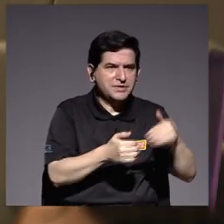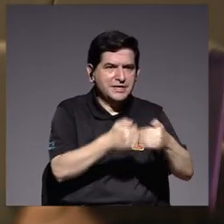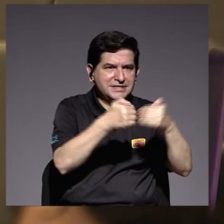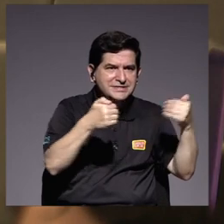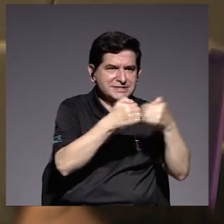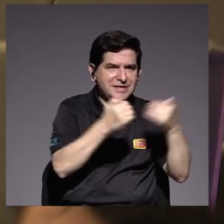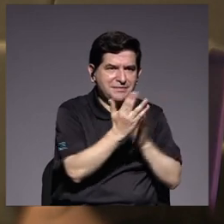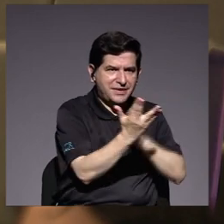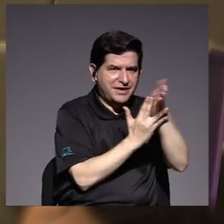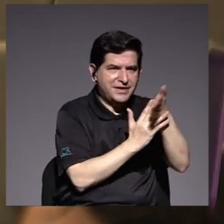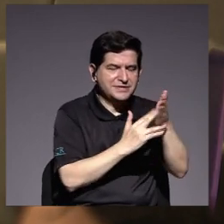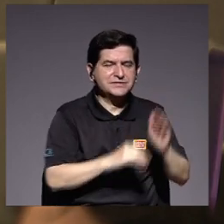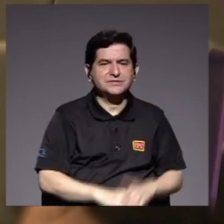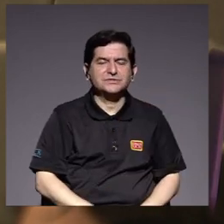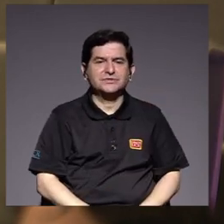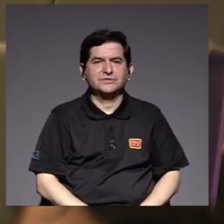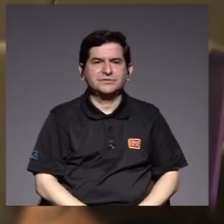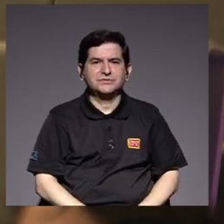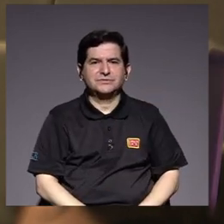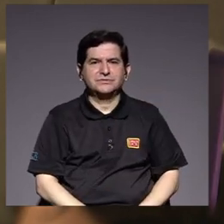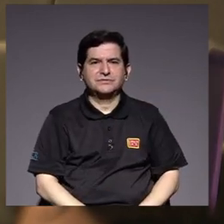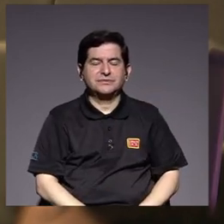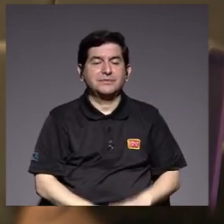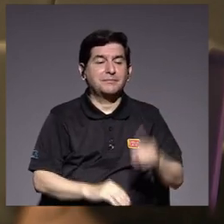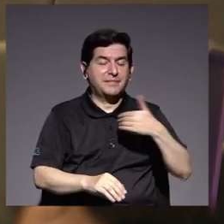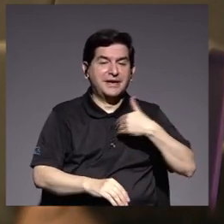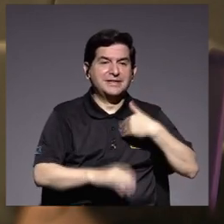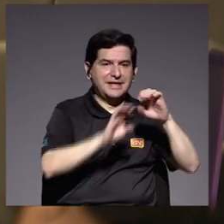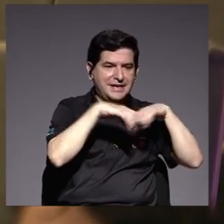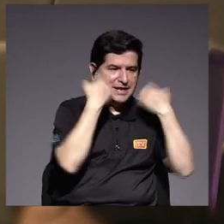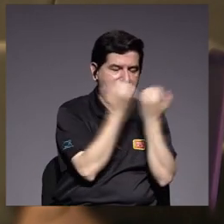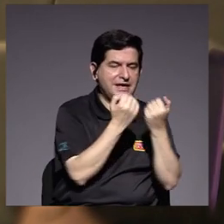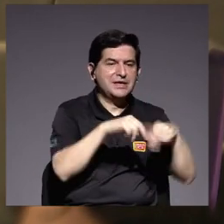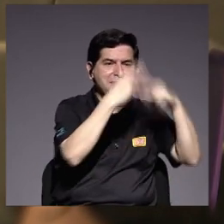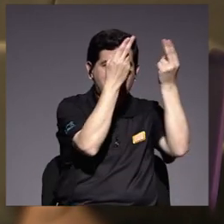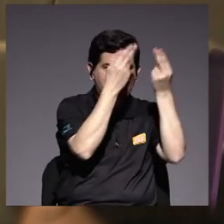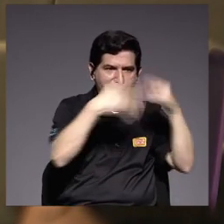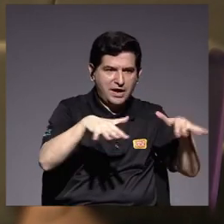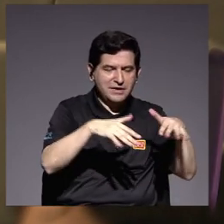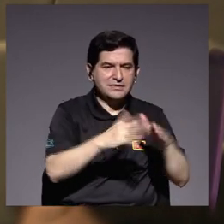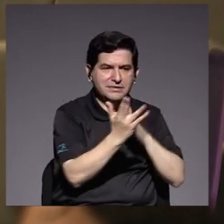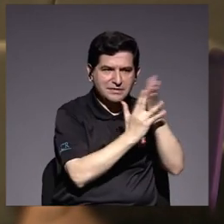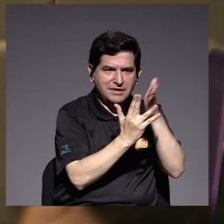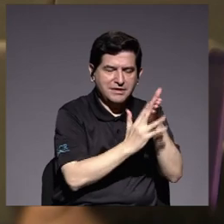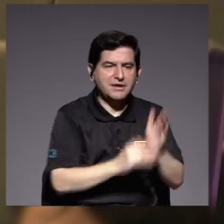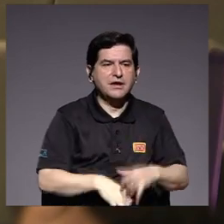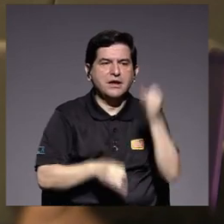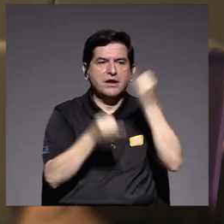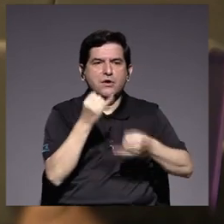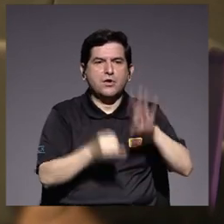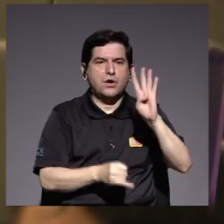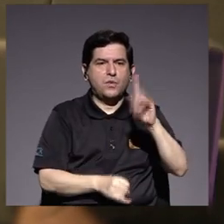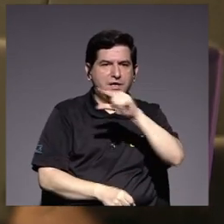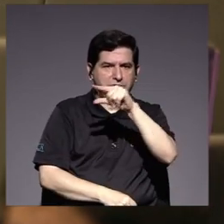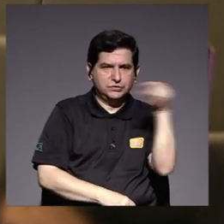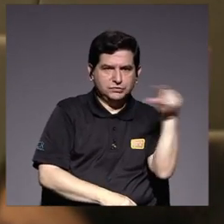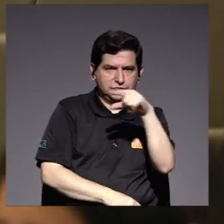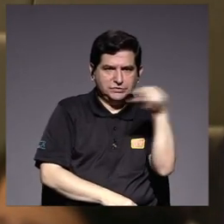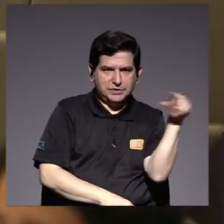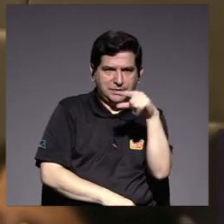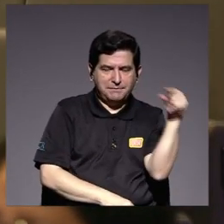acceso y equipo las brechas de acceso a equipo y a la red de internet para lo cual en las últimas cuatro semanas